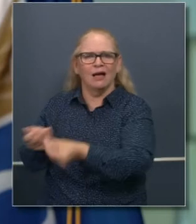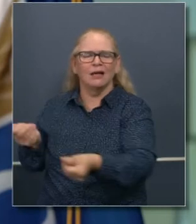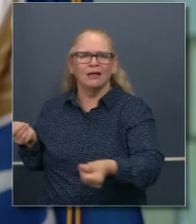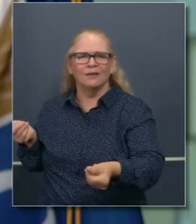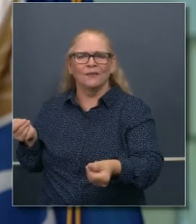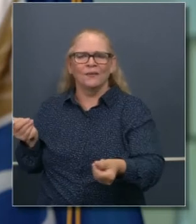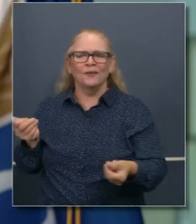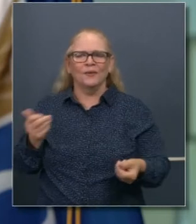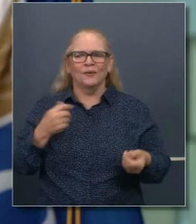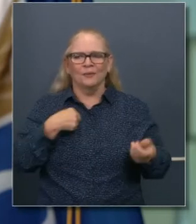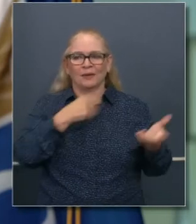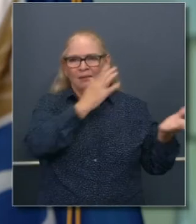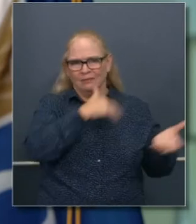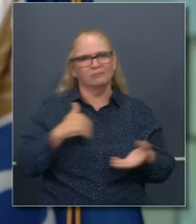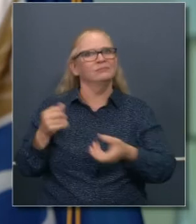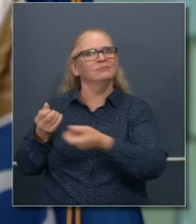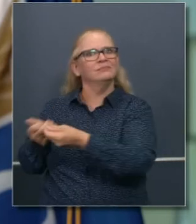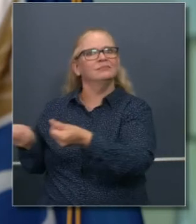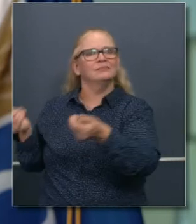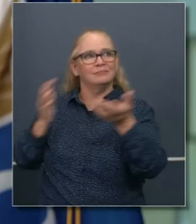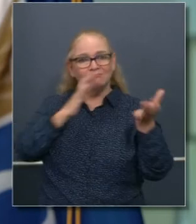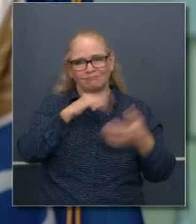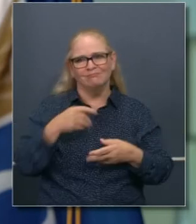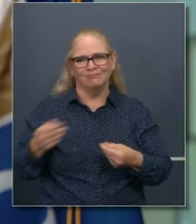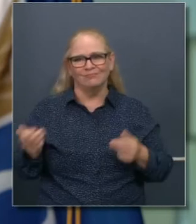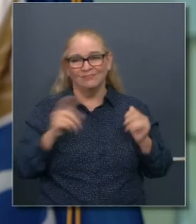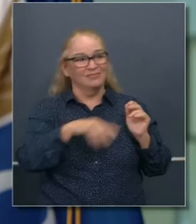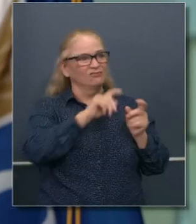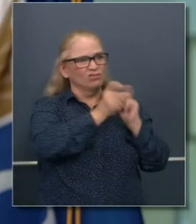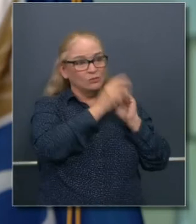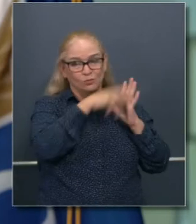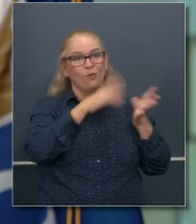bolsillo de las personas necesitadas tan rápidamente como fuera posible.